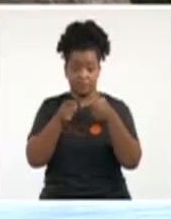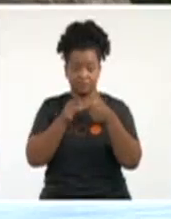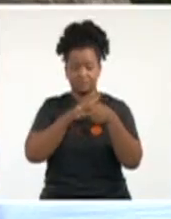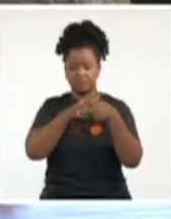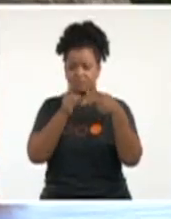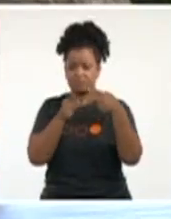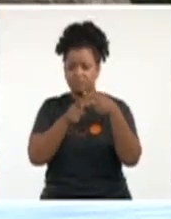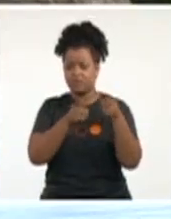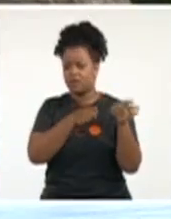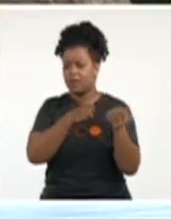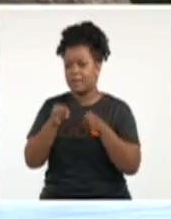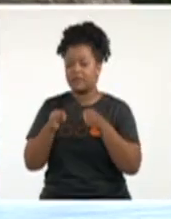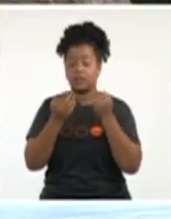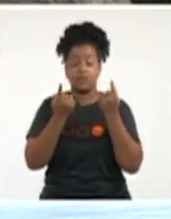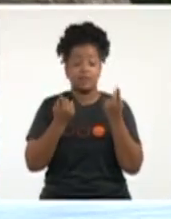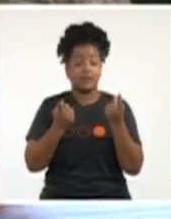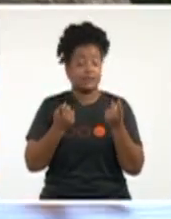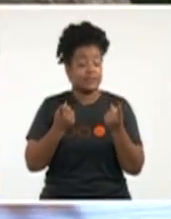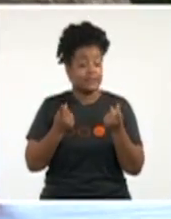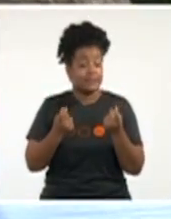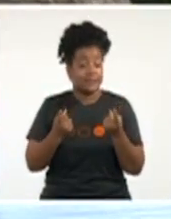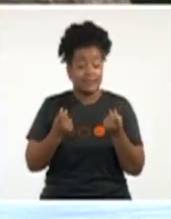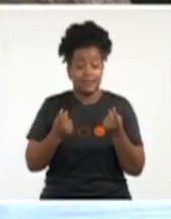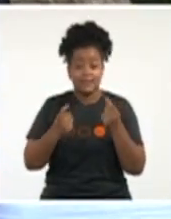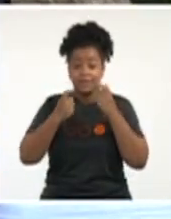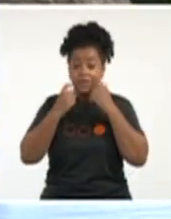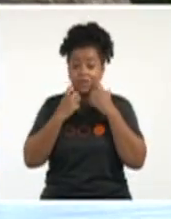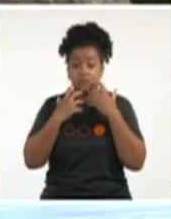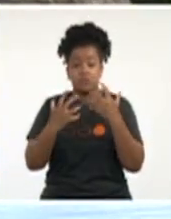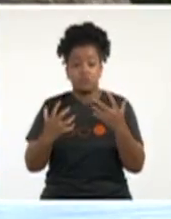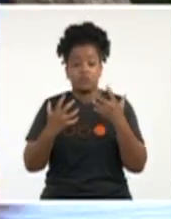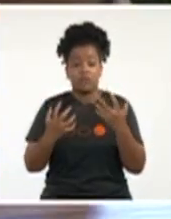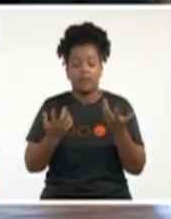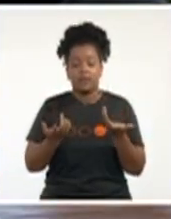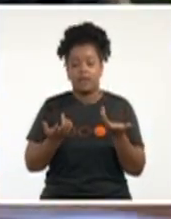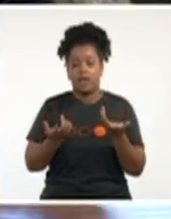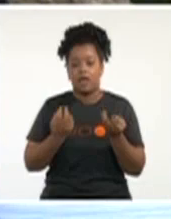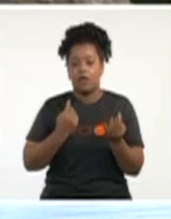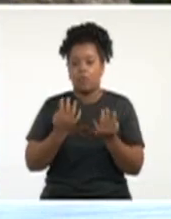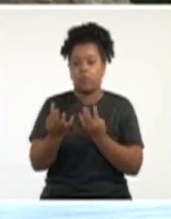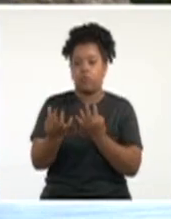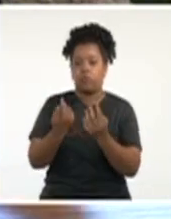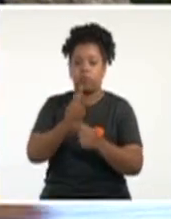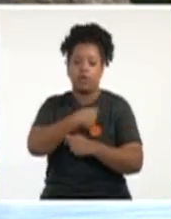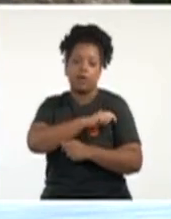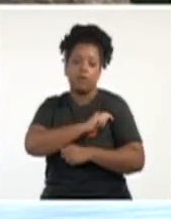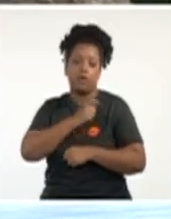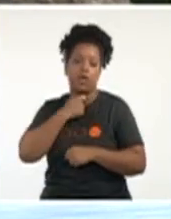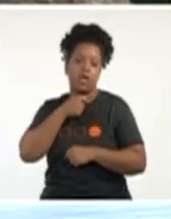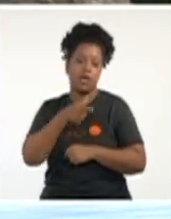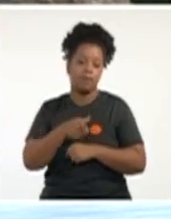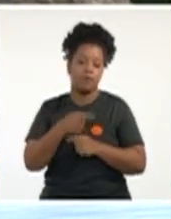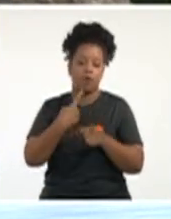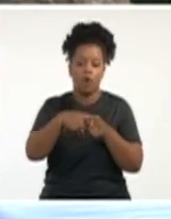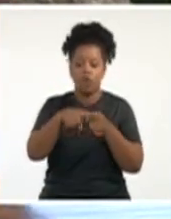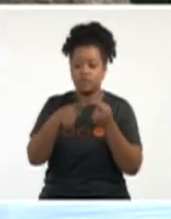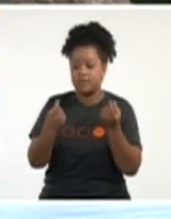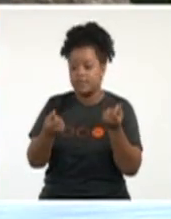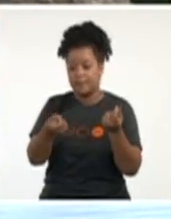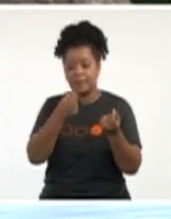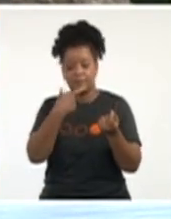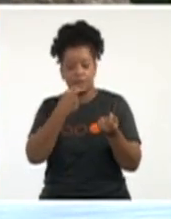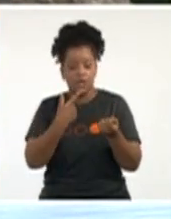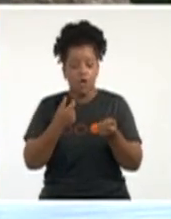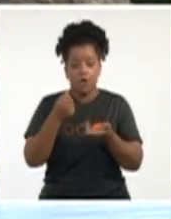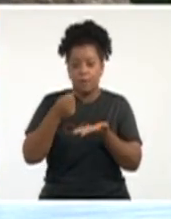Está el necesario movimiento del pueblo para adquirir servicios básicos, para adquirir